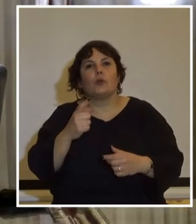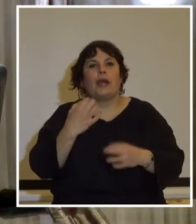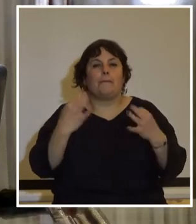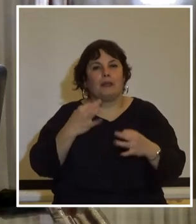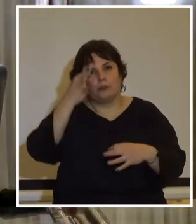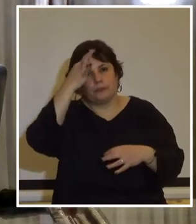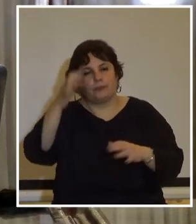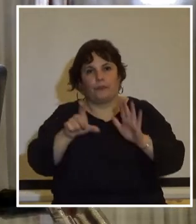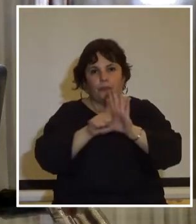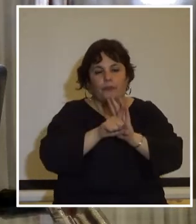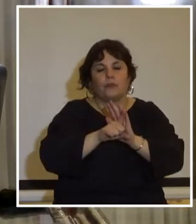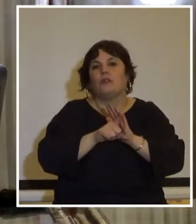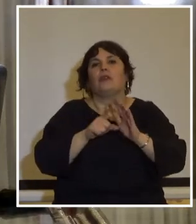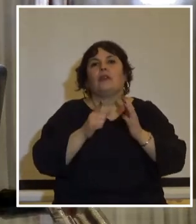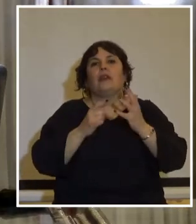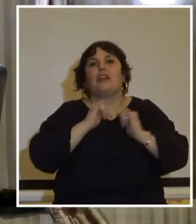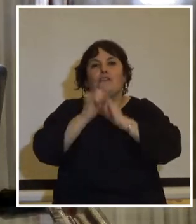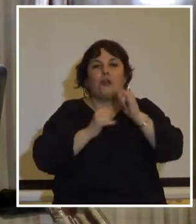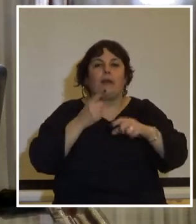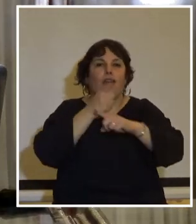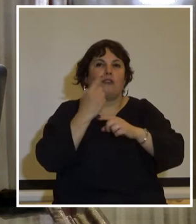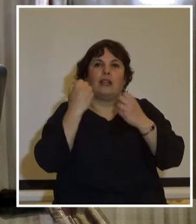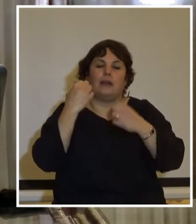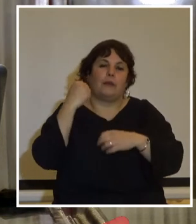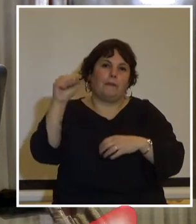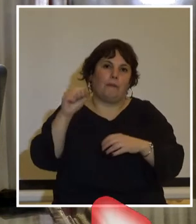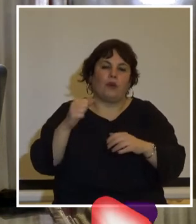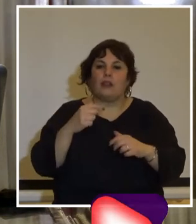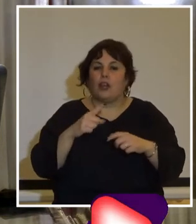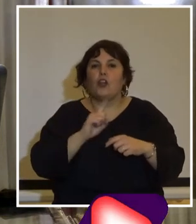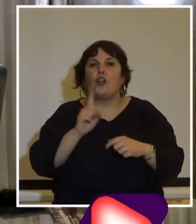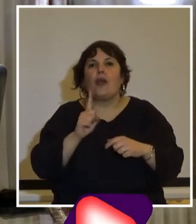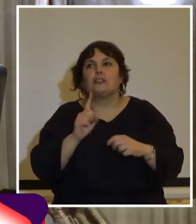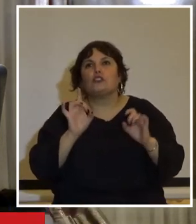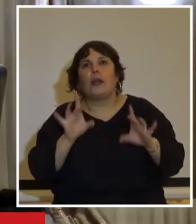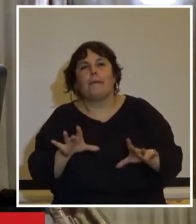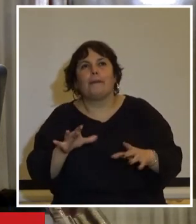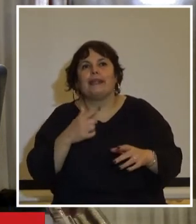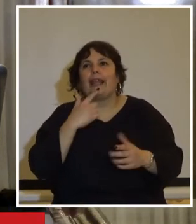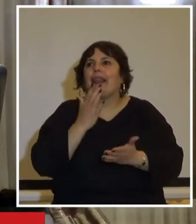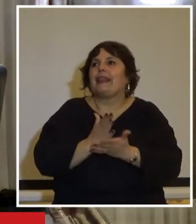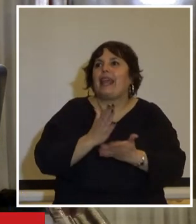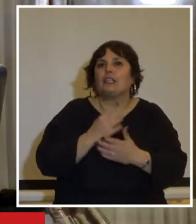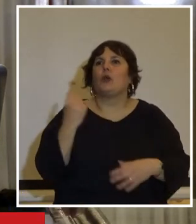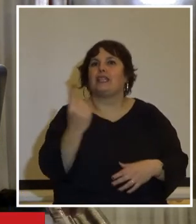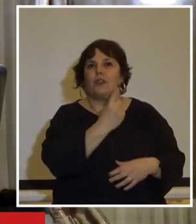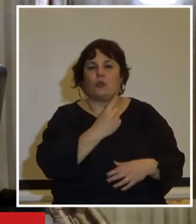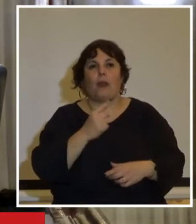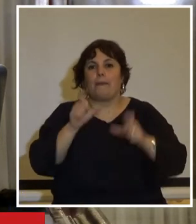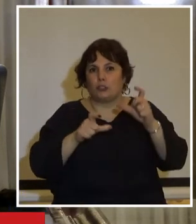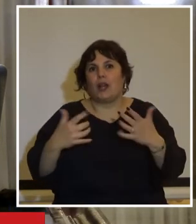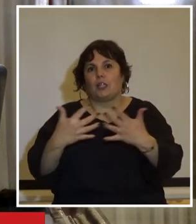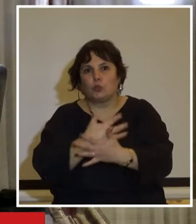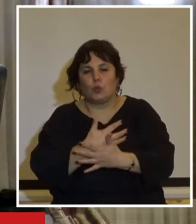Joanet en su informe a la ONU contra la impunidad no se trata solamente del derecho individual de que toda víctima